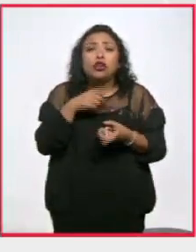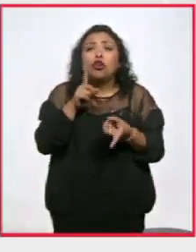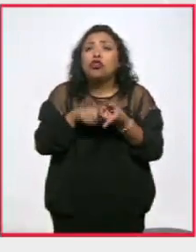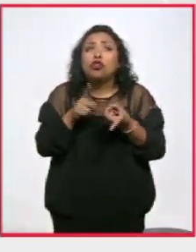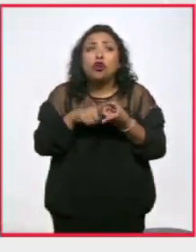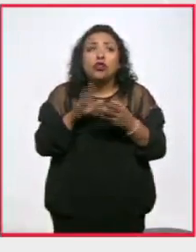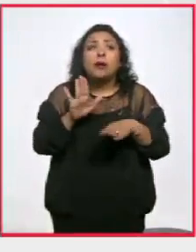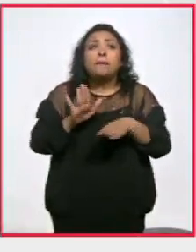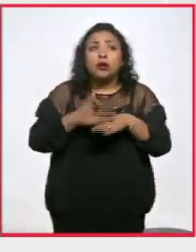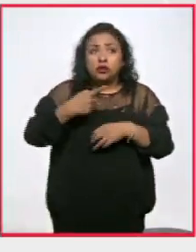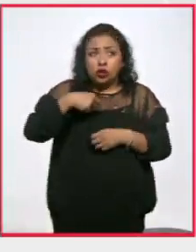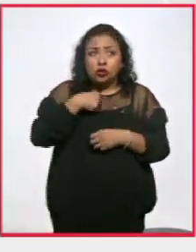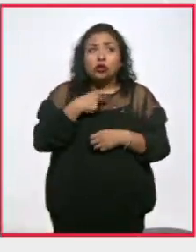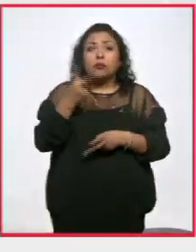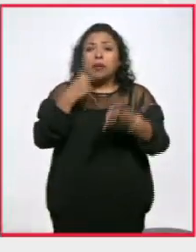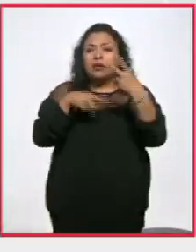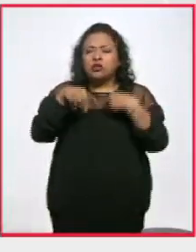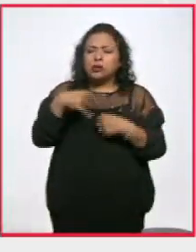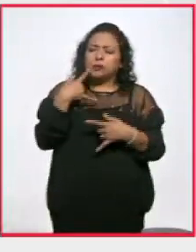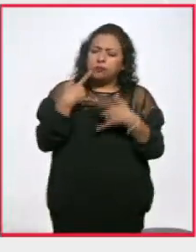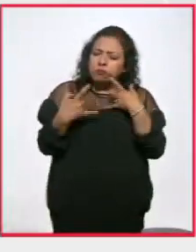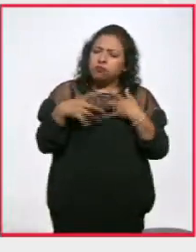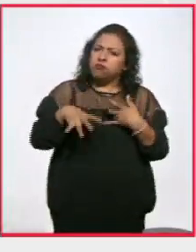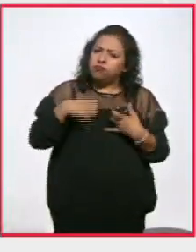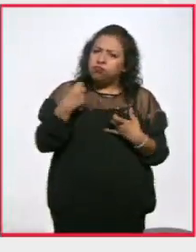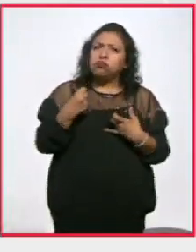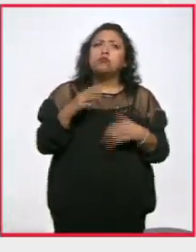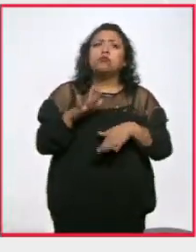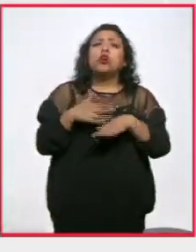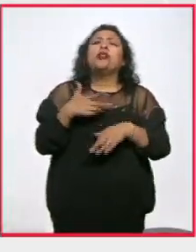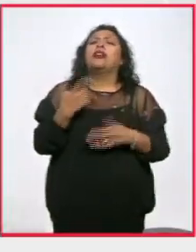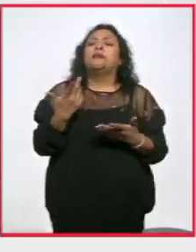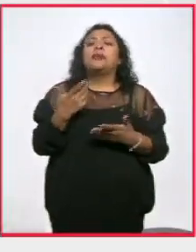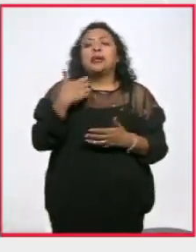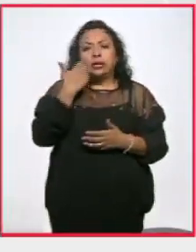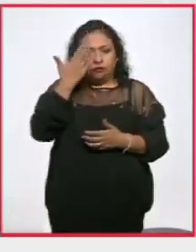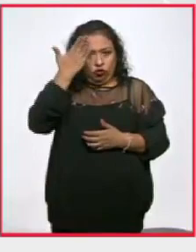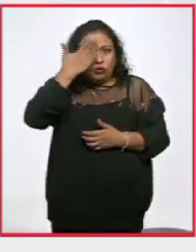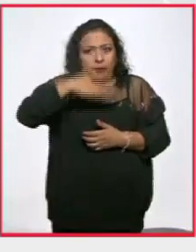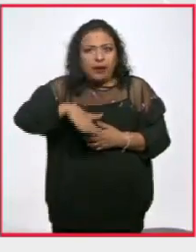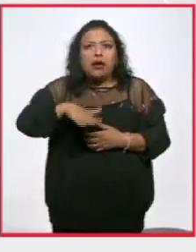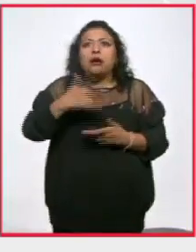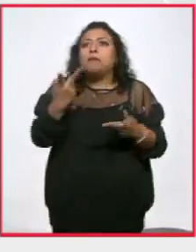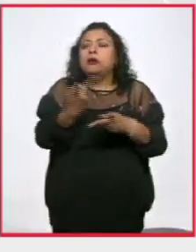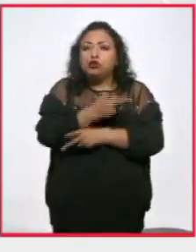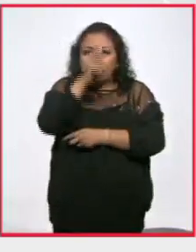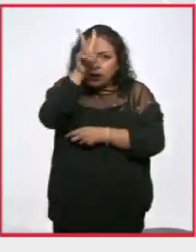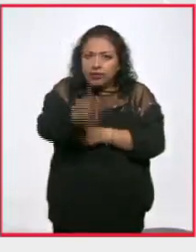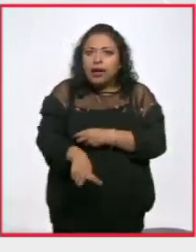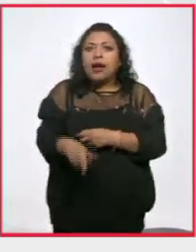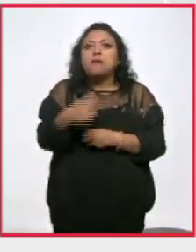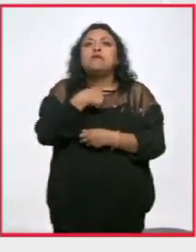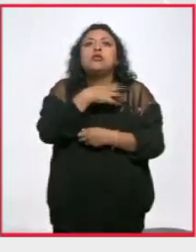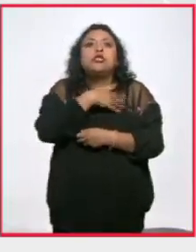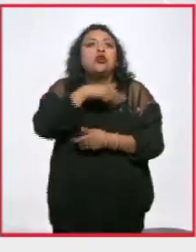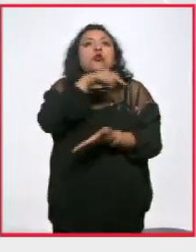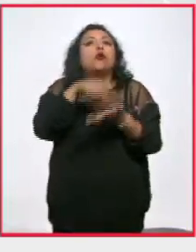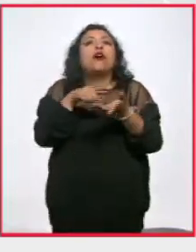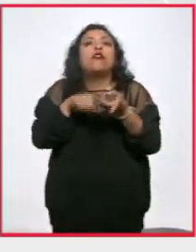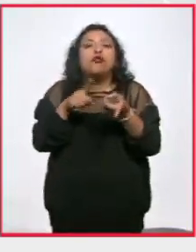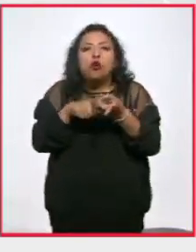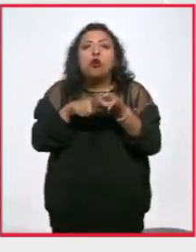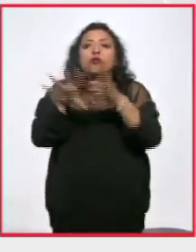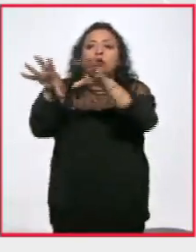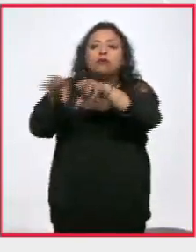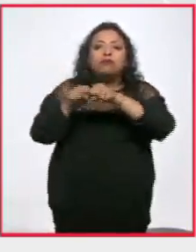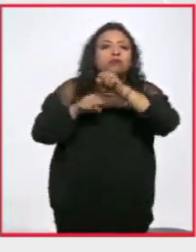nosotros andamos aquí en la lucha. Porque queremos saber la verdad de nuestros hijos. A dónde se los llevaron y a dónde los